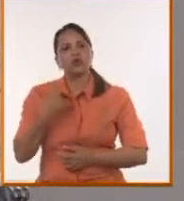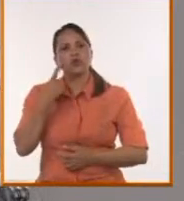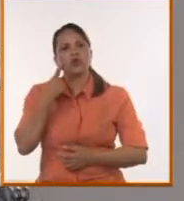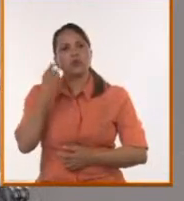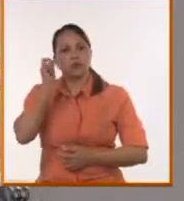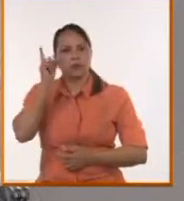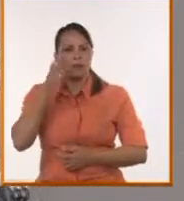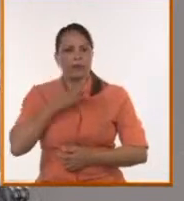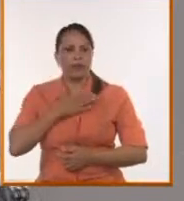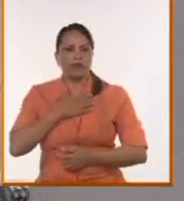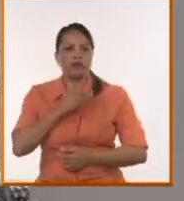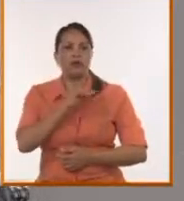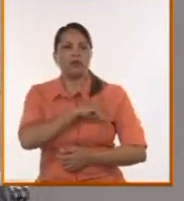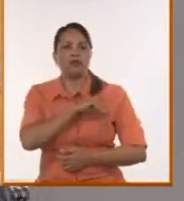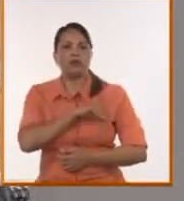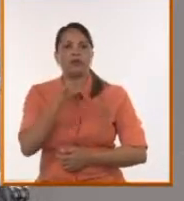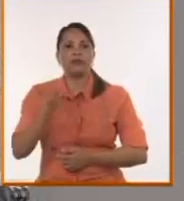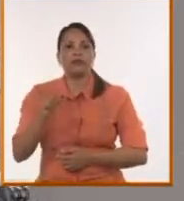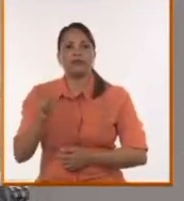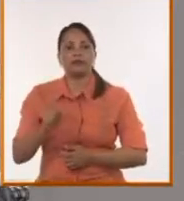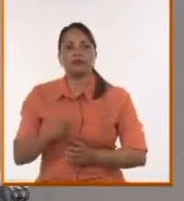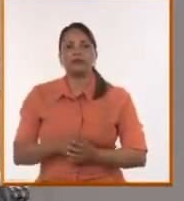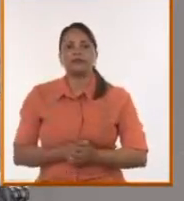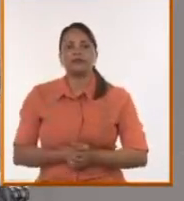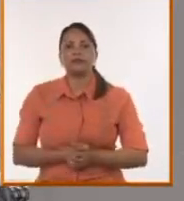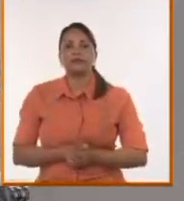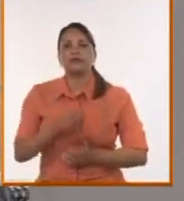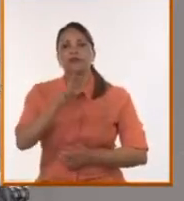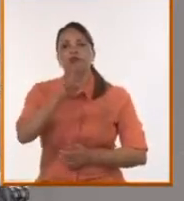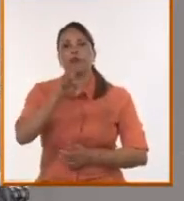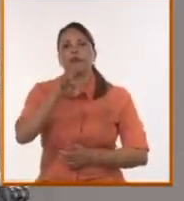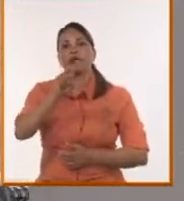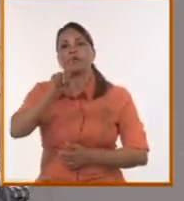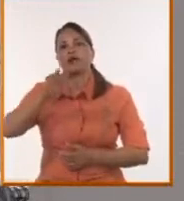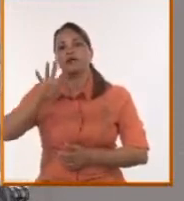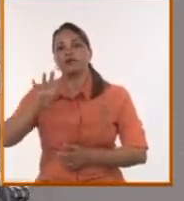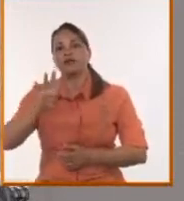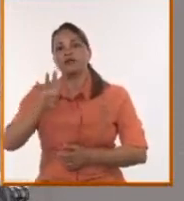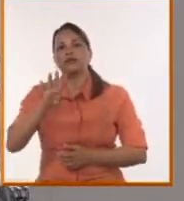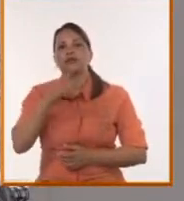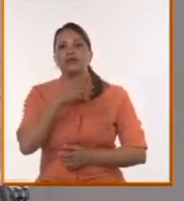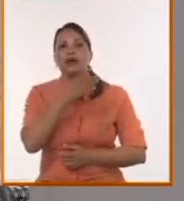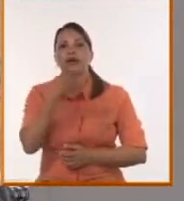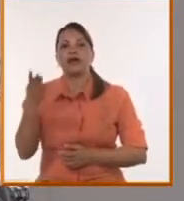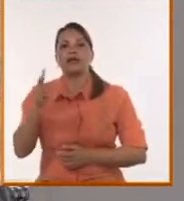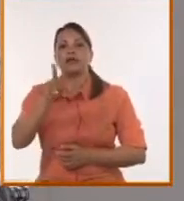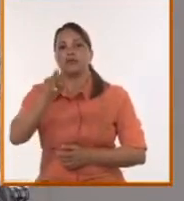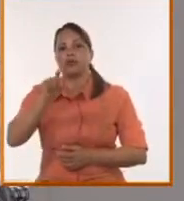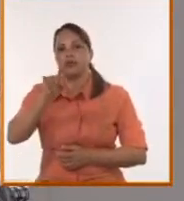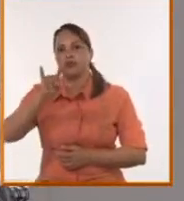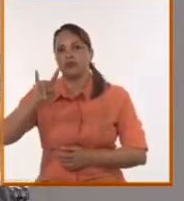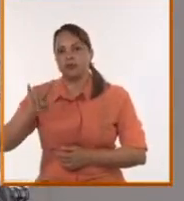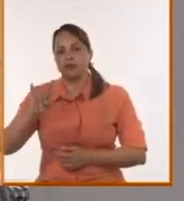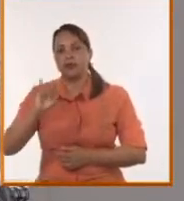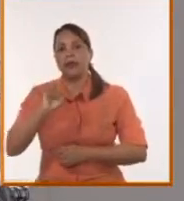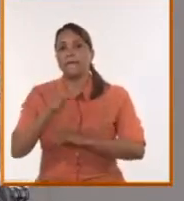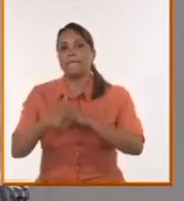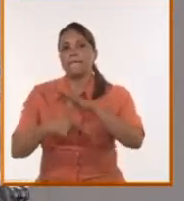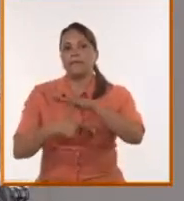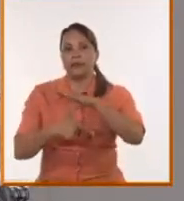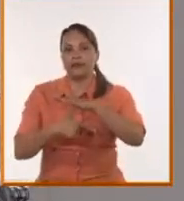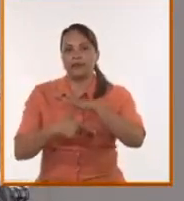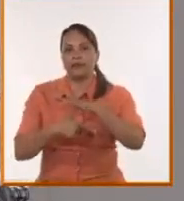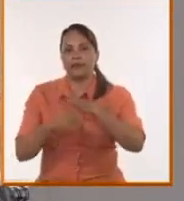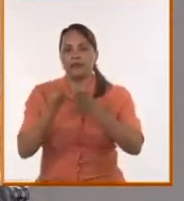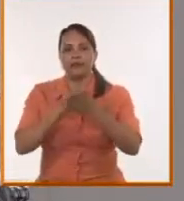eurodiputado en la octava legislatura. Es decir, de 2014 a 2019, vicepresidente de la Comisión de Asuntos Exteriores. Entré justo cuando se había